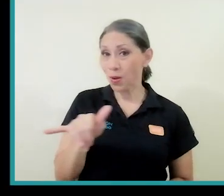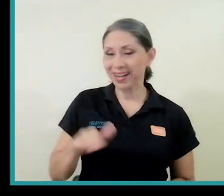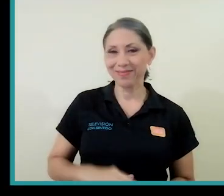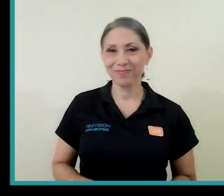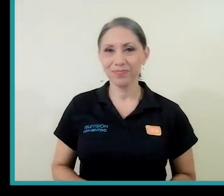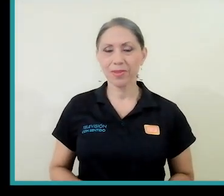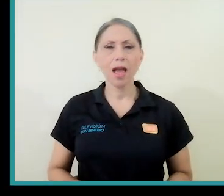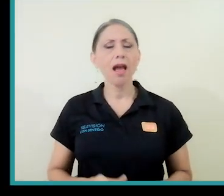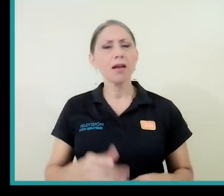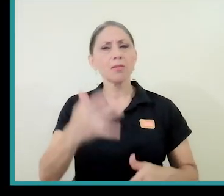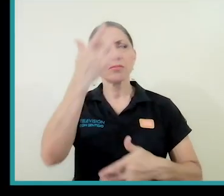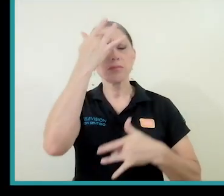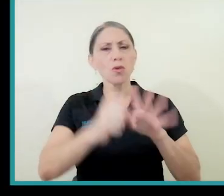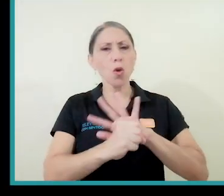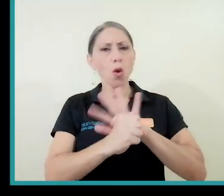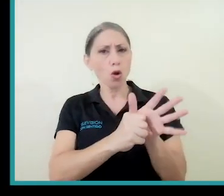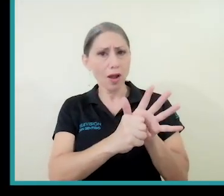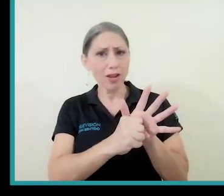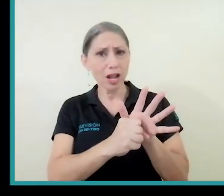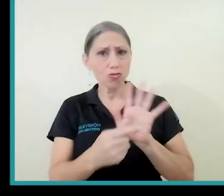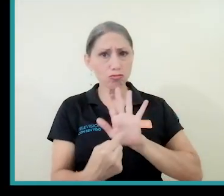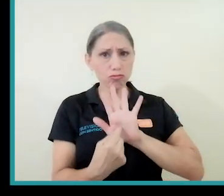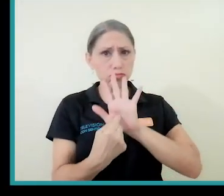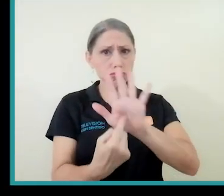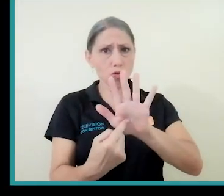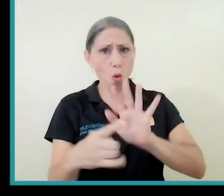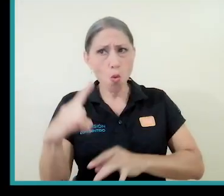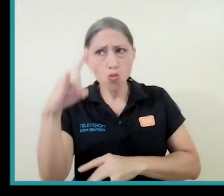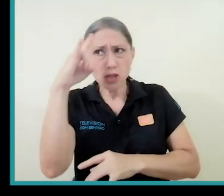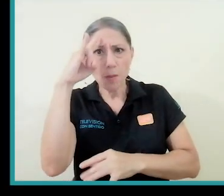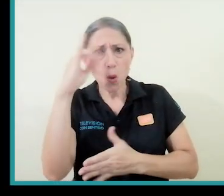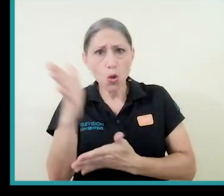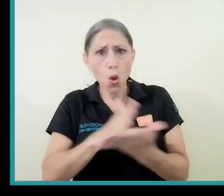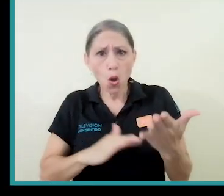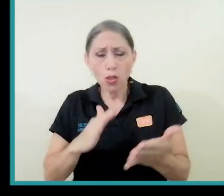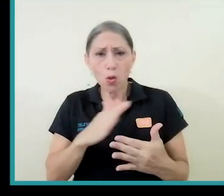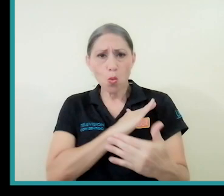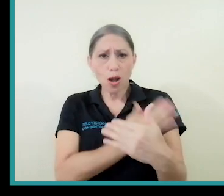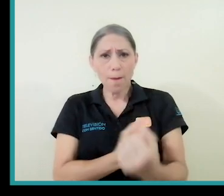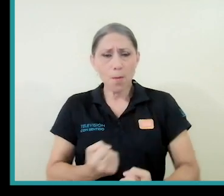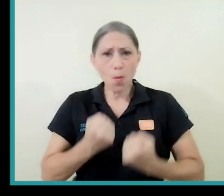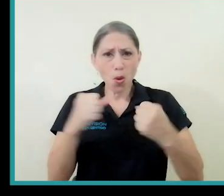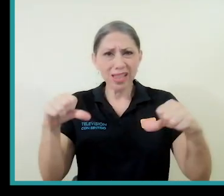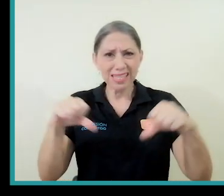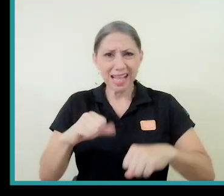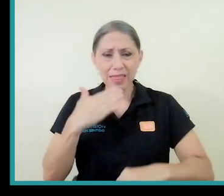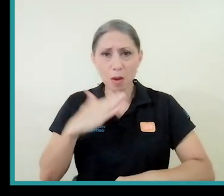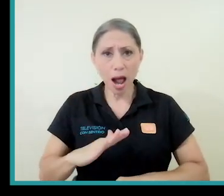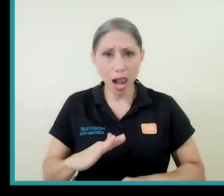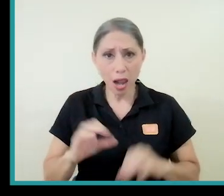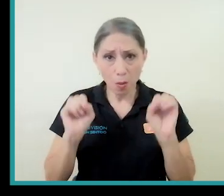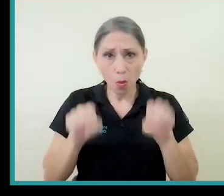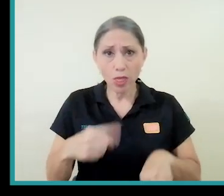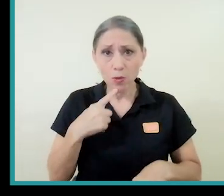Igual. ¿Es el coronavirus una manifestación de un demonio o de una potestad del mal?